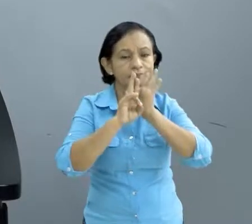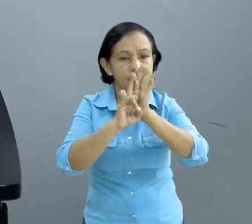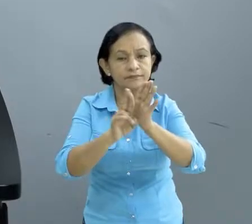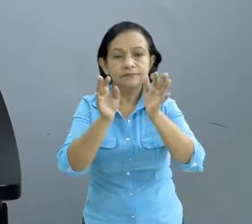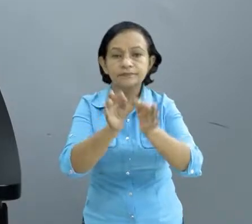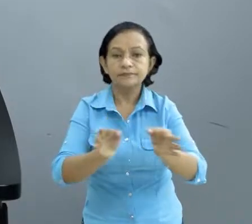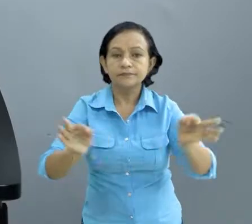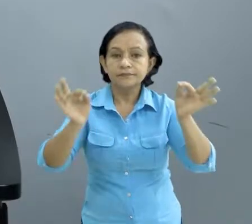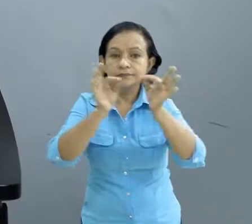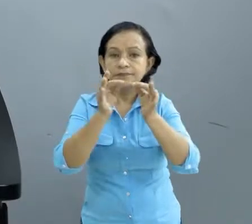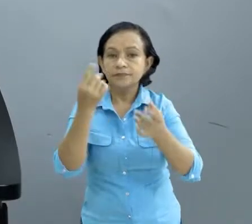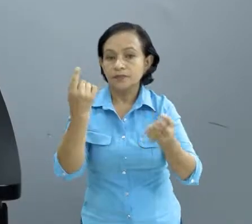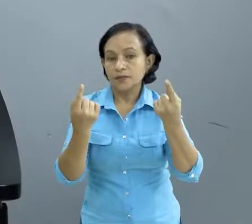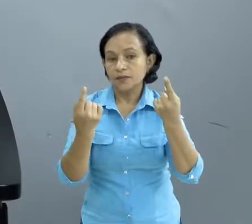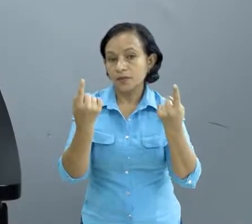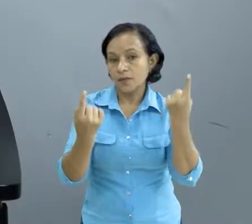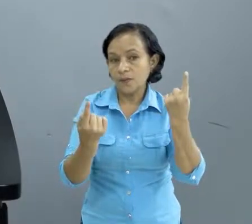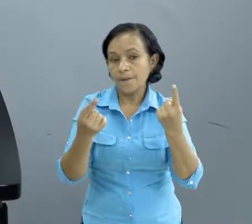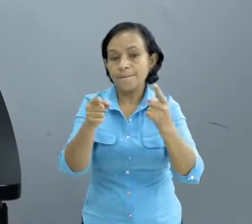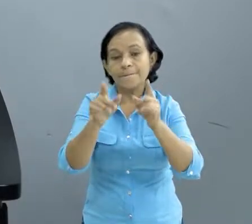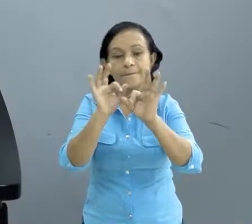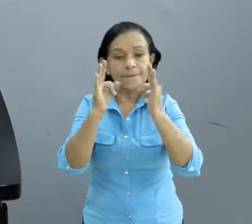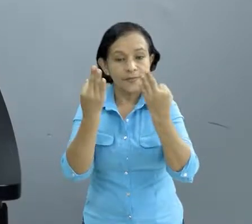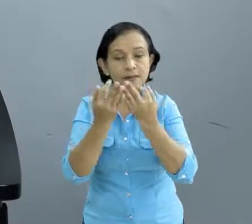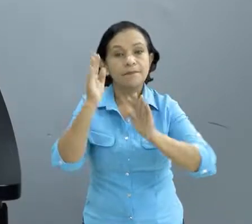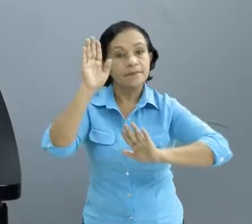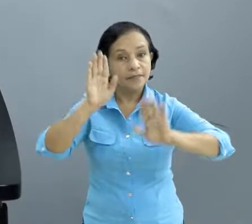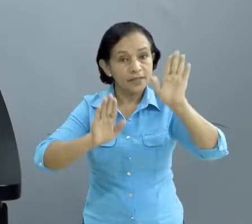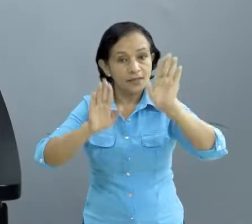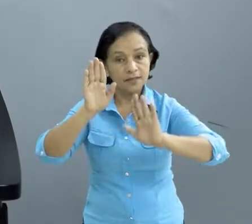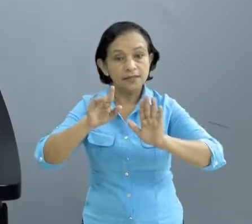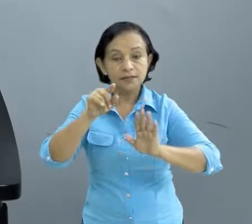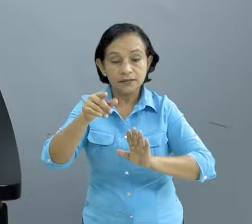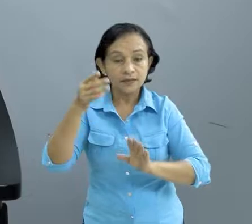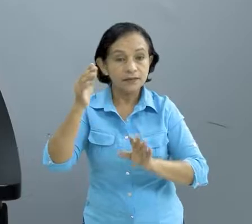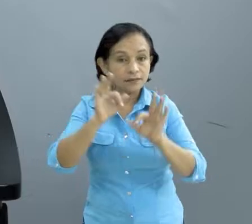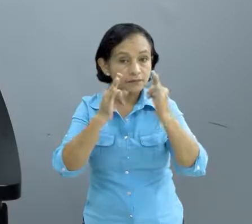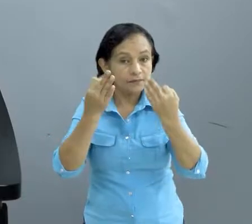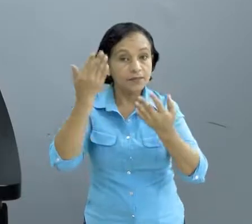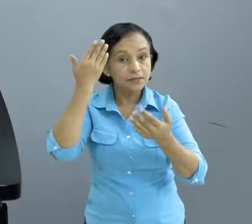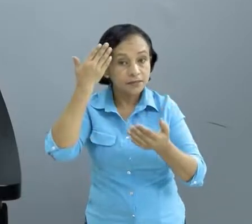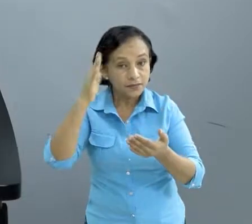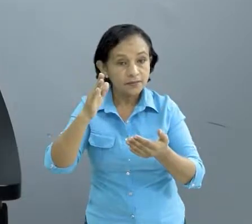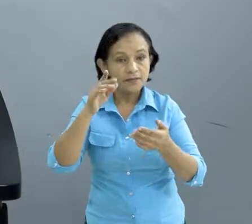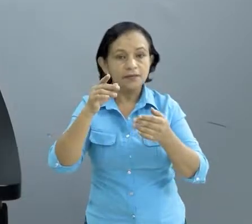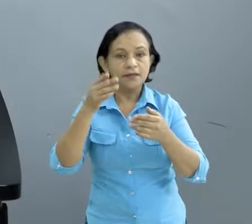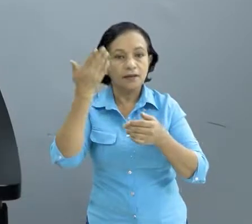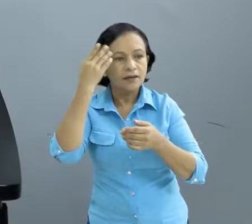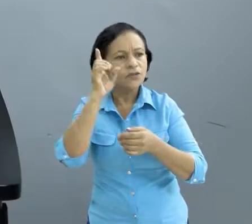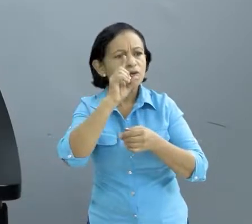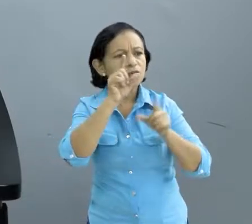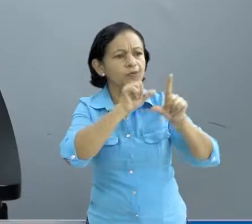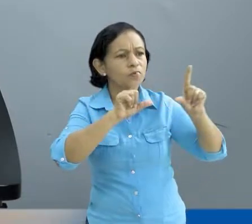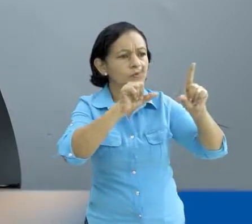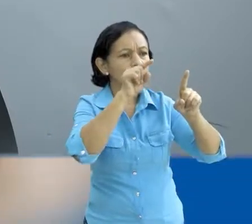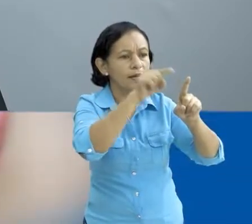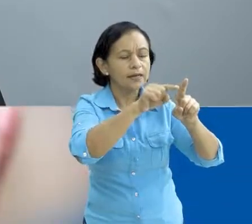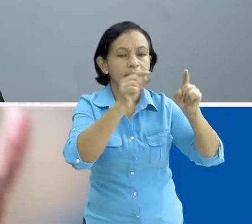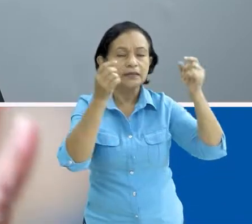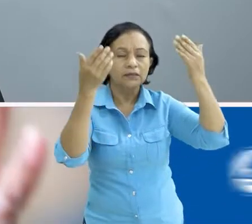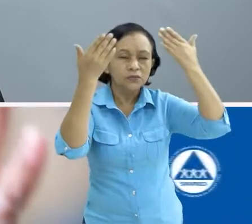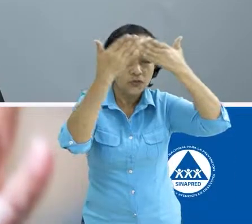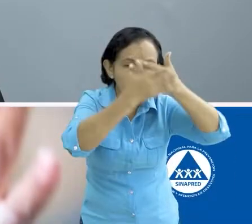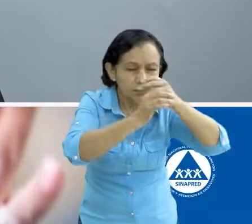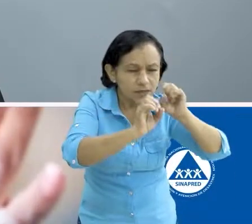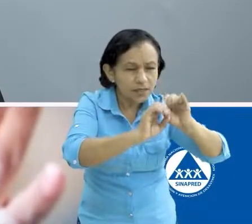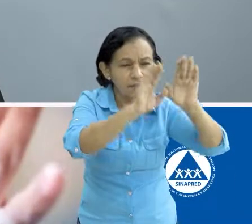muy importante el protagonismo de las familias, pues, que las familias estén conscientes de que tenemos puestos de mando 24 horas, los 7